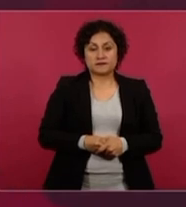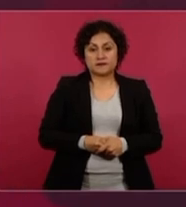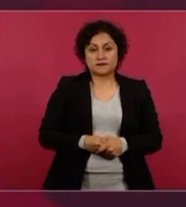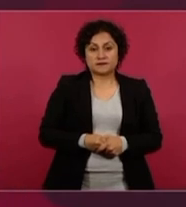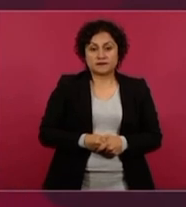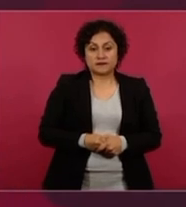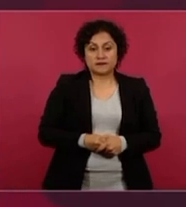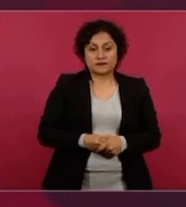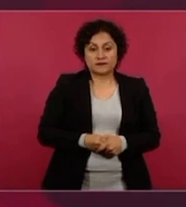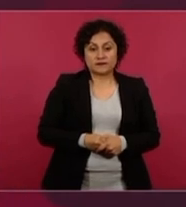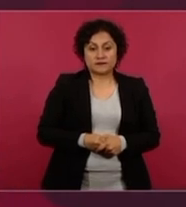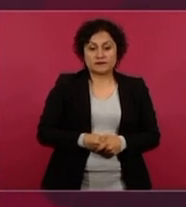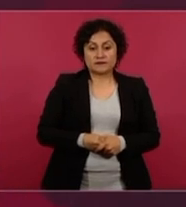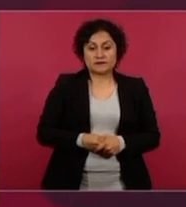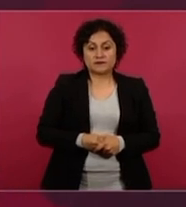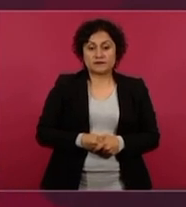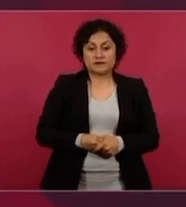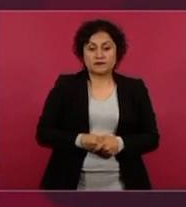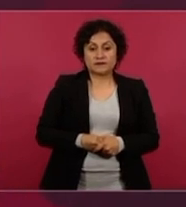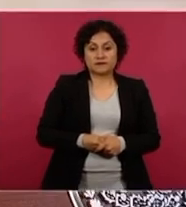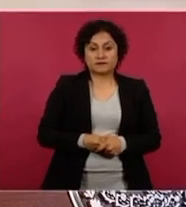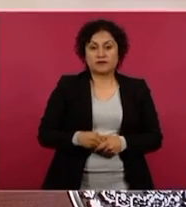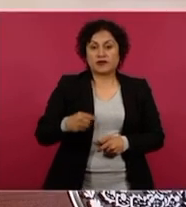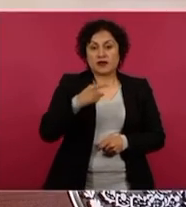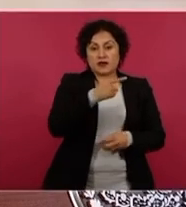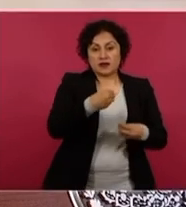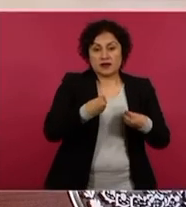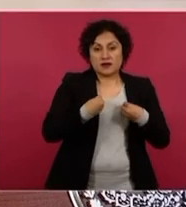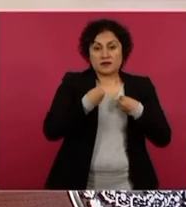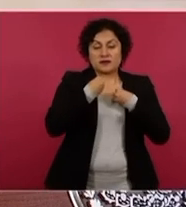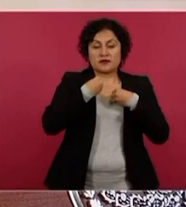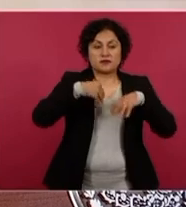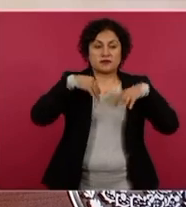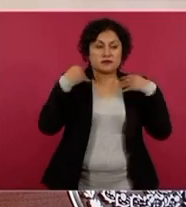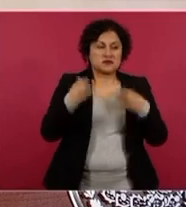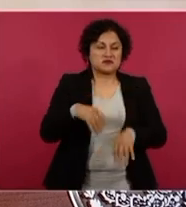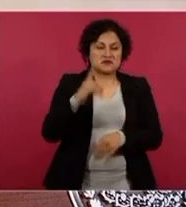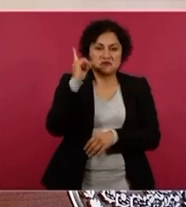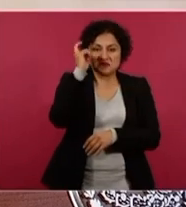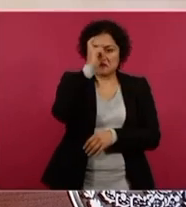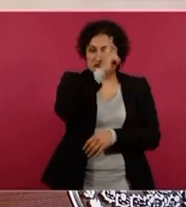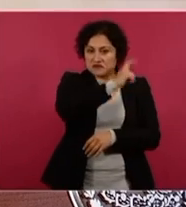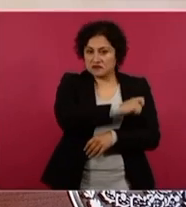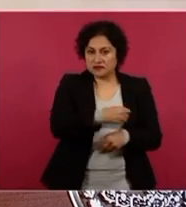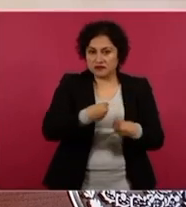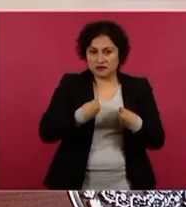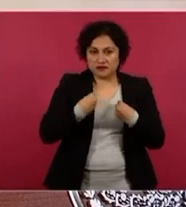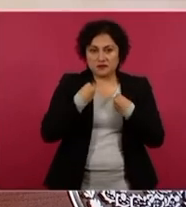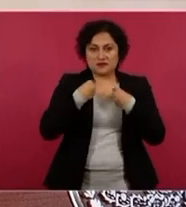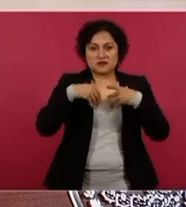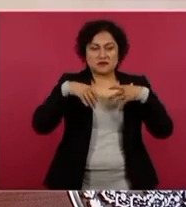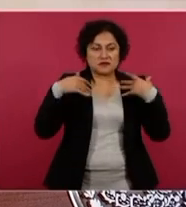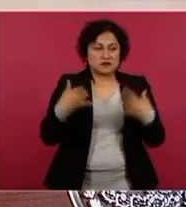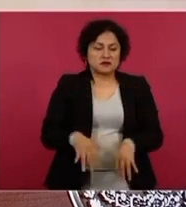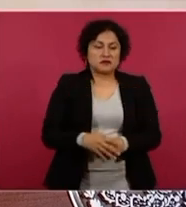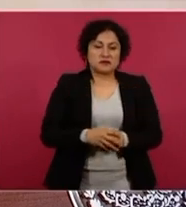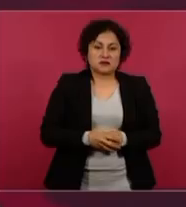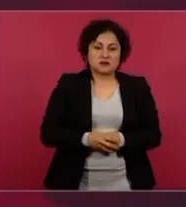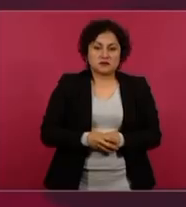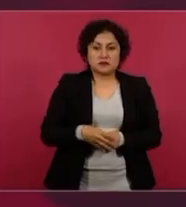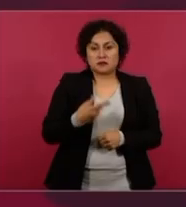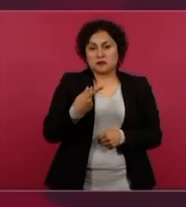con muchas carencias, con muchas necesidades, pero también con su